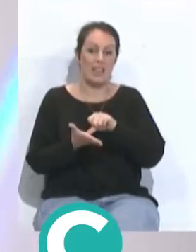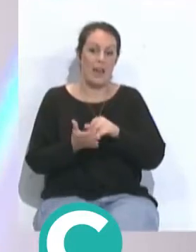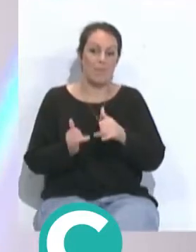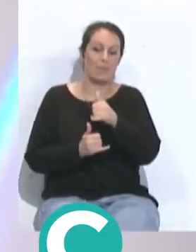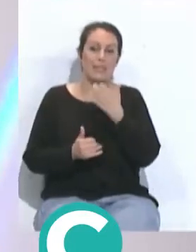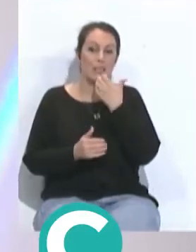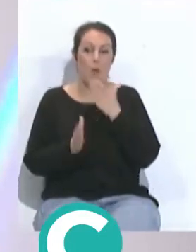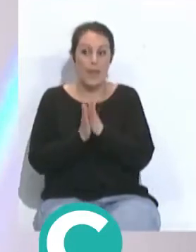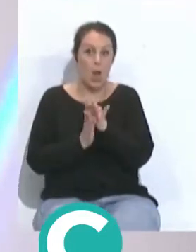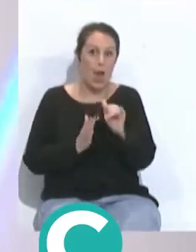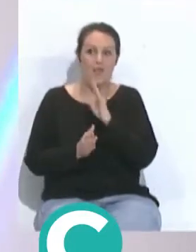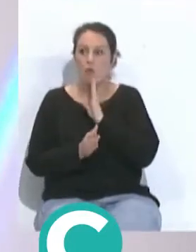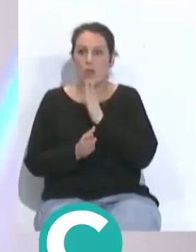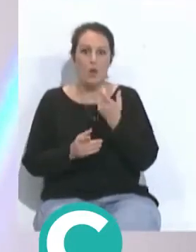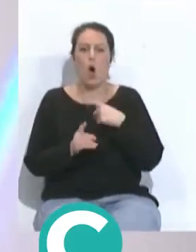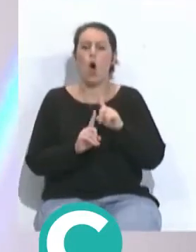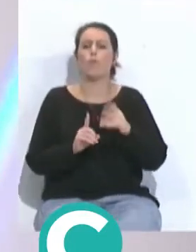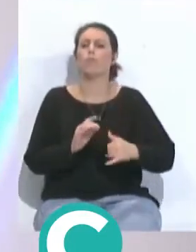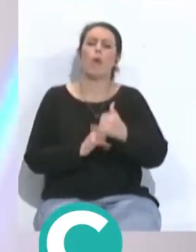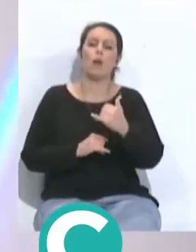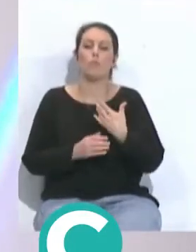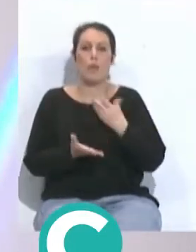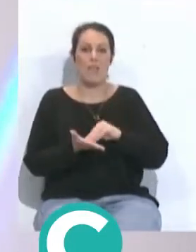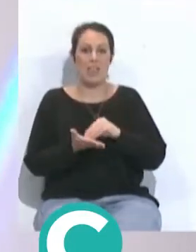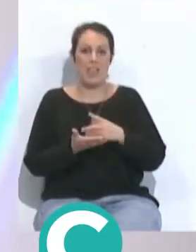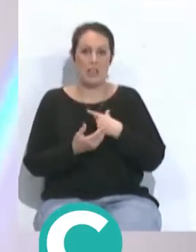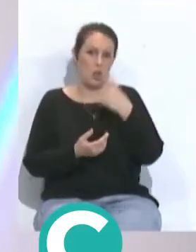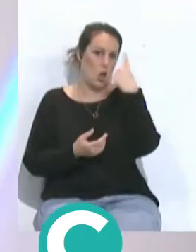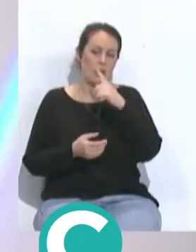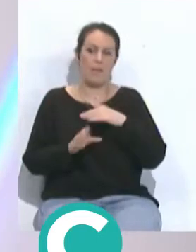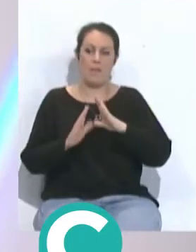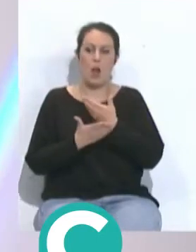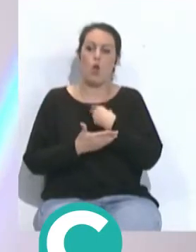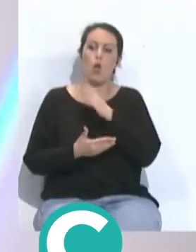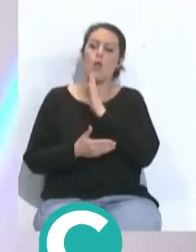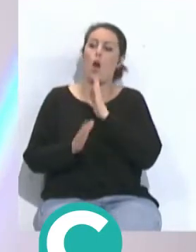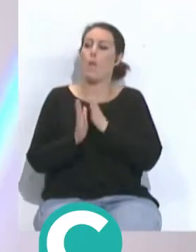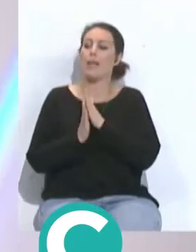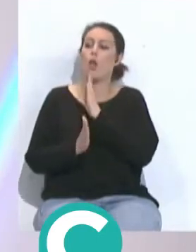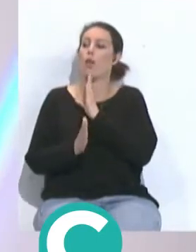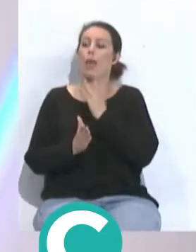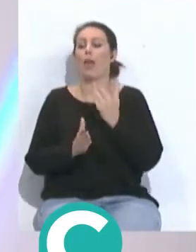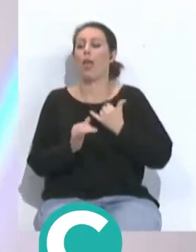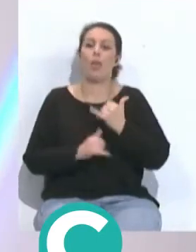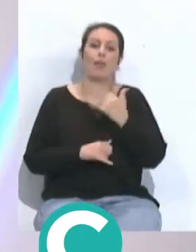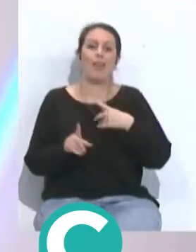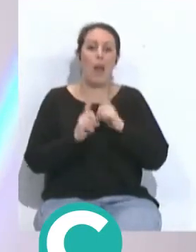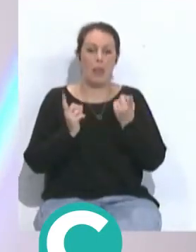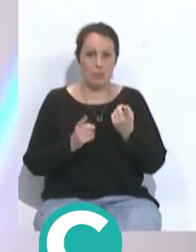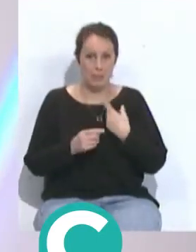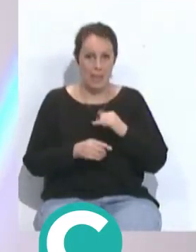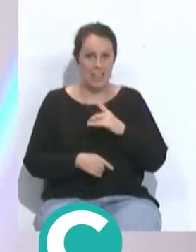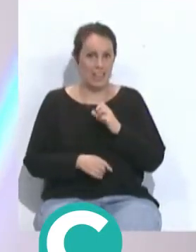si hay algún compañero donde está no centrar por centrar que muchas veces centran y no saben ni dónde están los compañeros y Idrissi que si bien